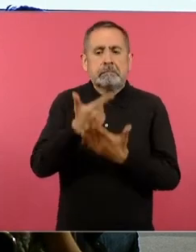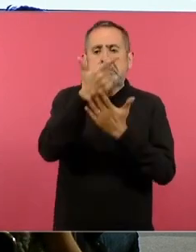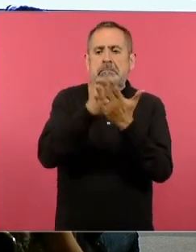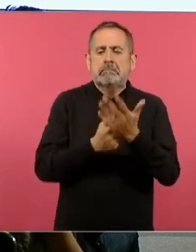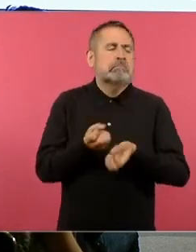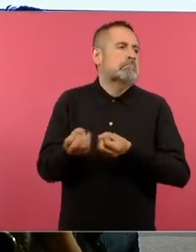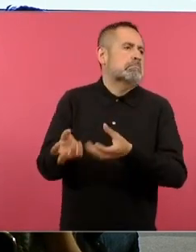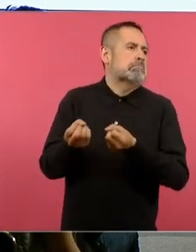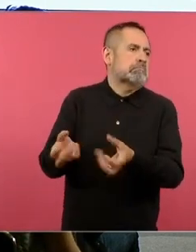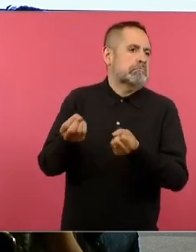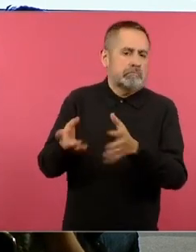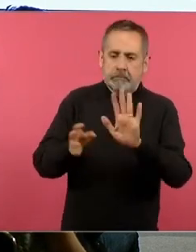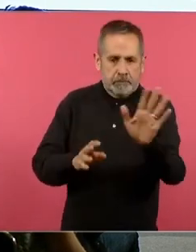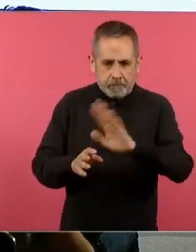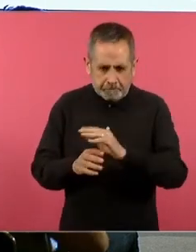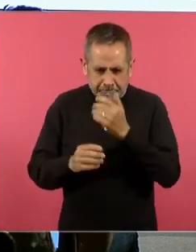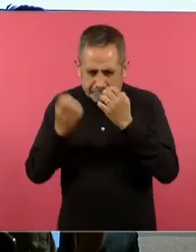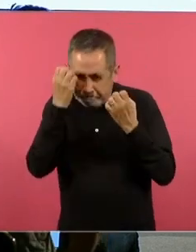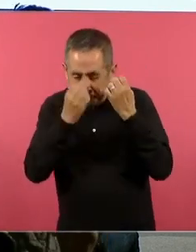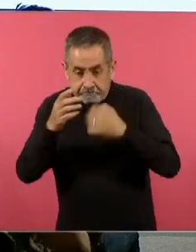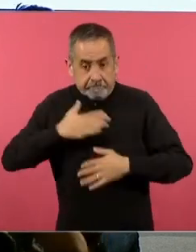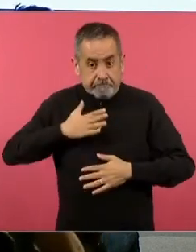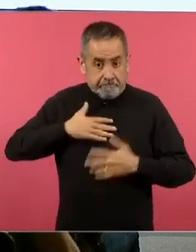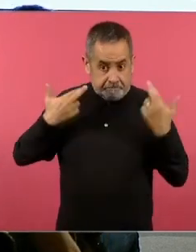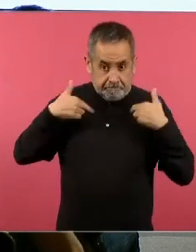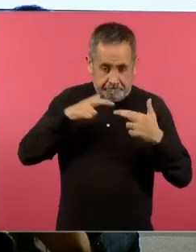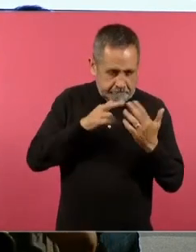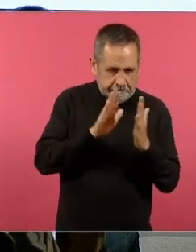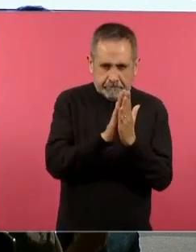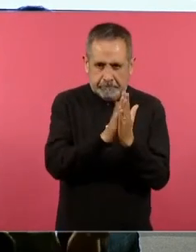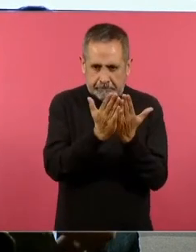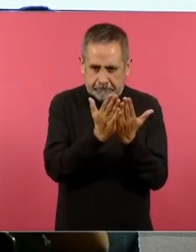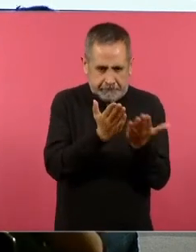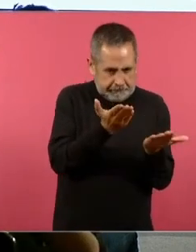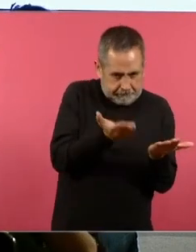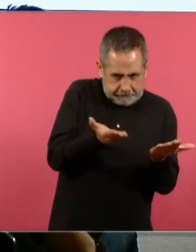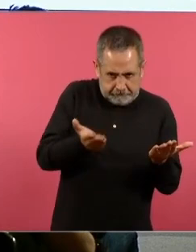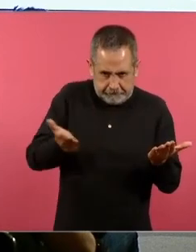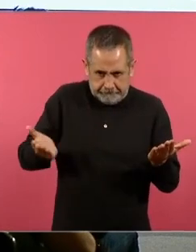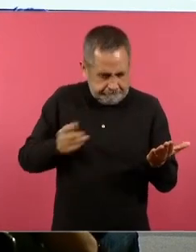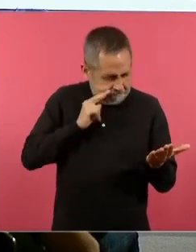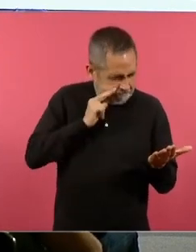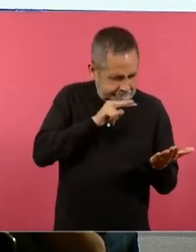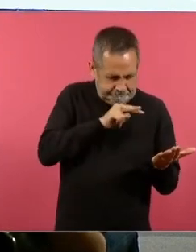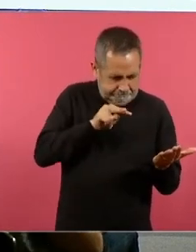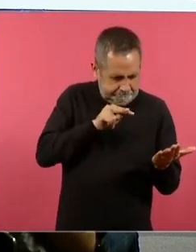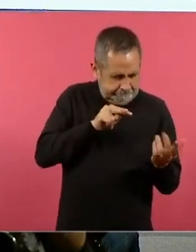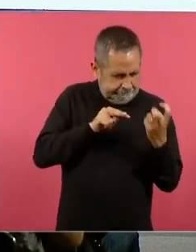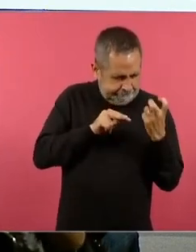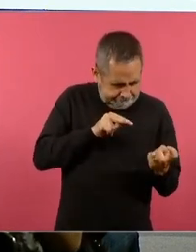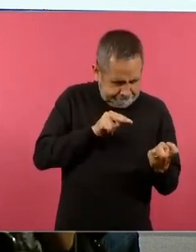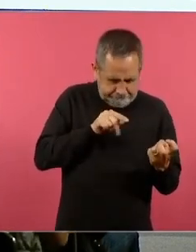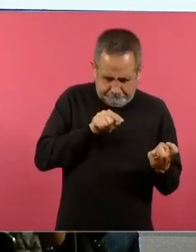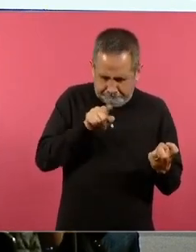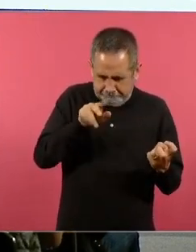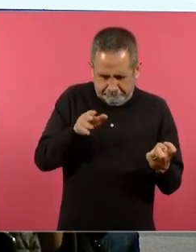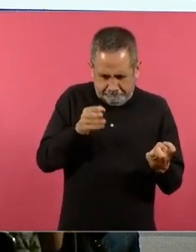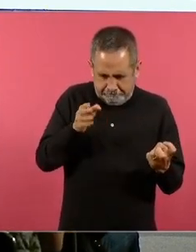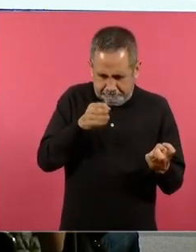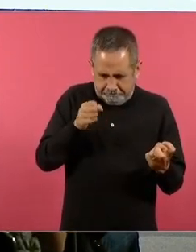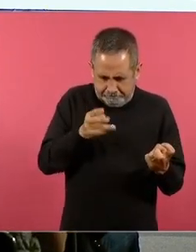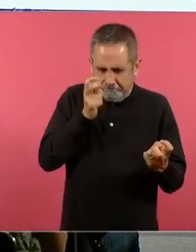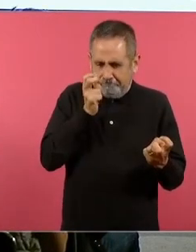buscar en qué punto se relacionan y hacer más sólidos los argumentos para llevar a cabo estos